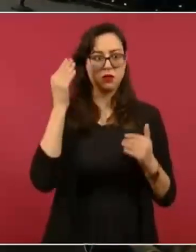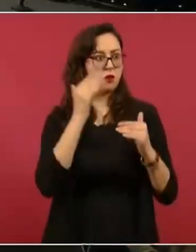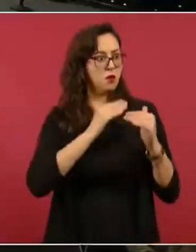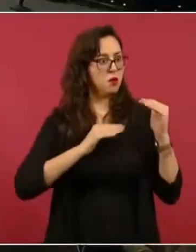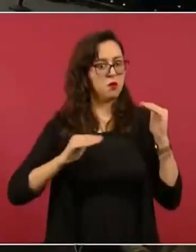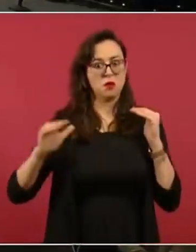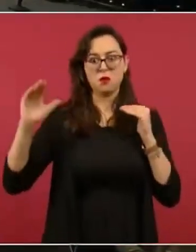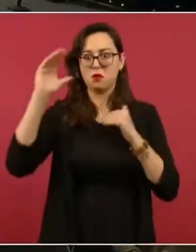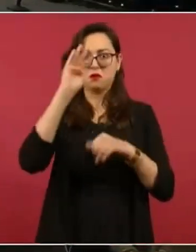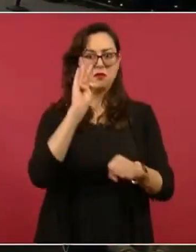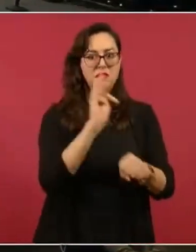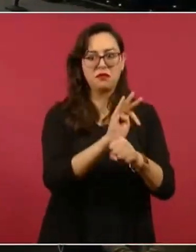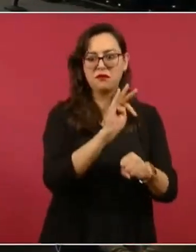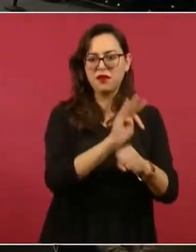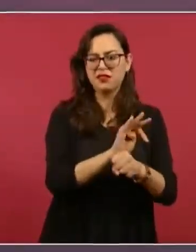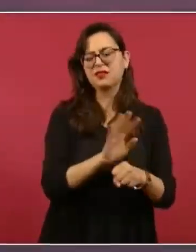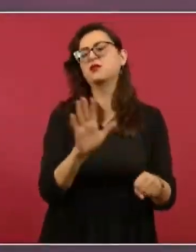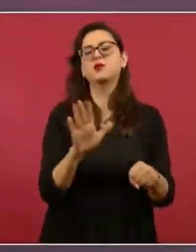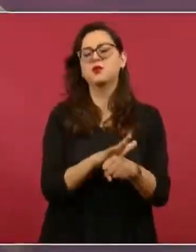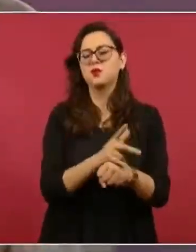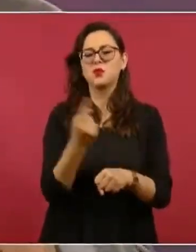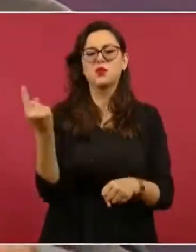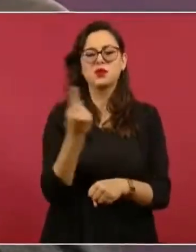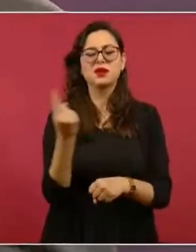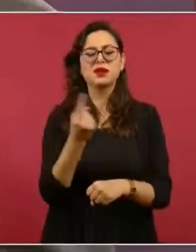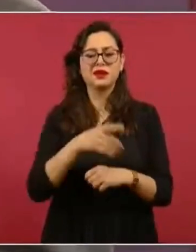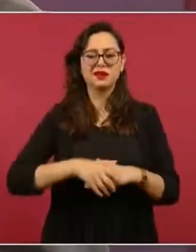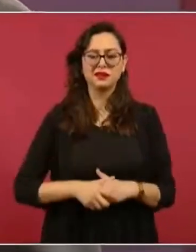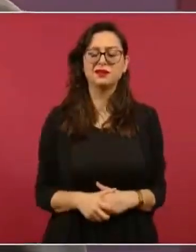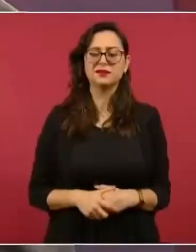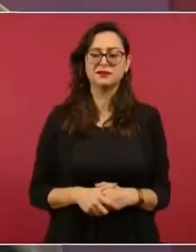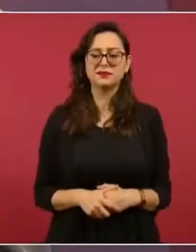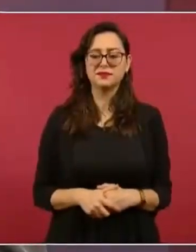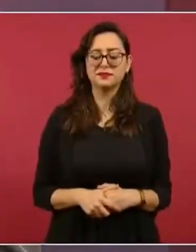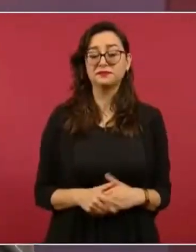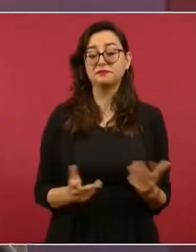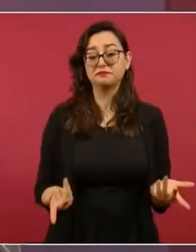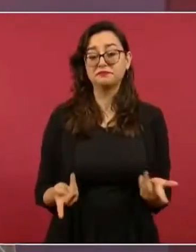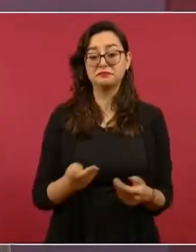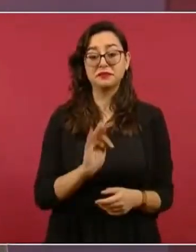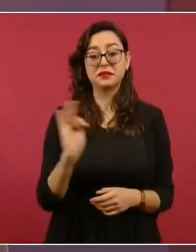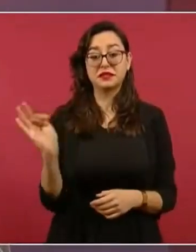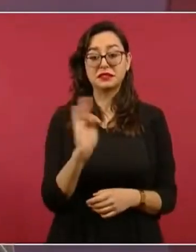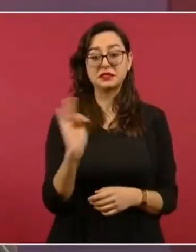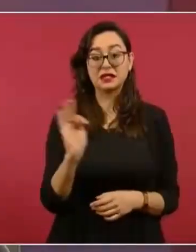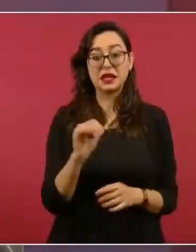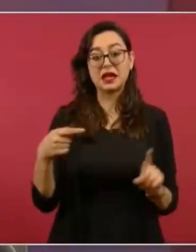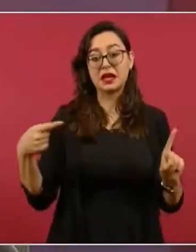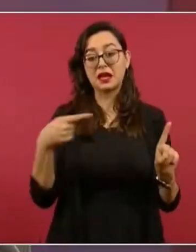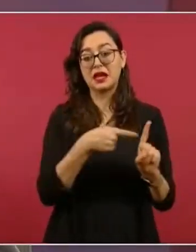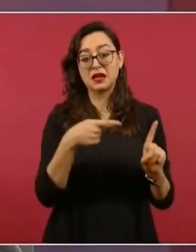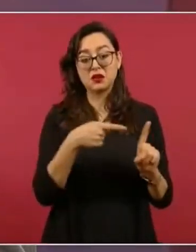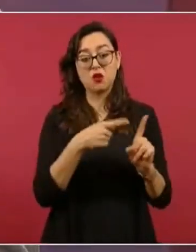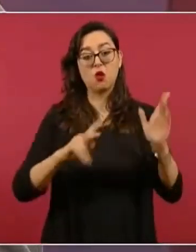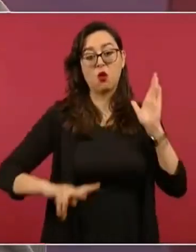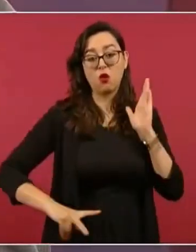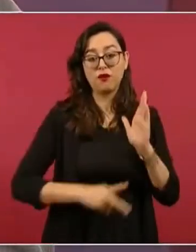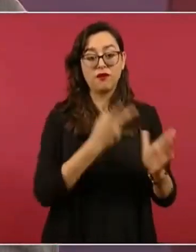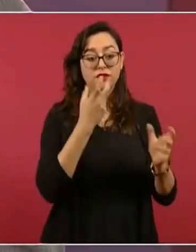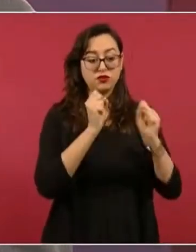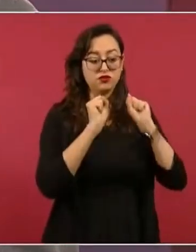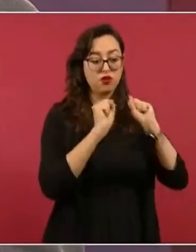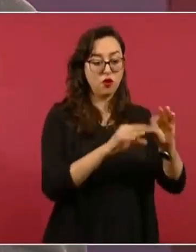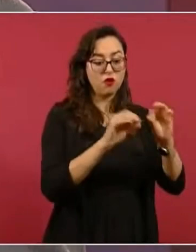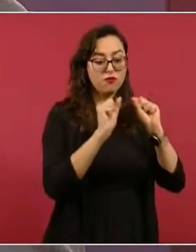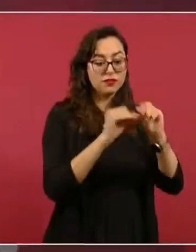yo me quedé pensando ¿no será que como ya está de nuevo en su despacho le va a llevar el